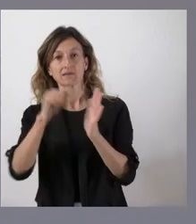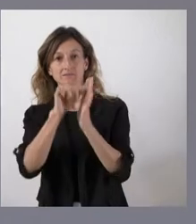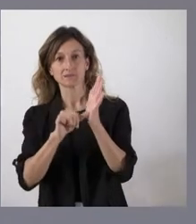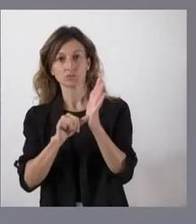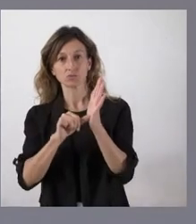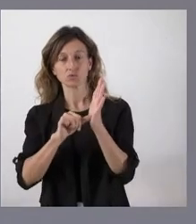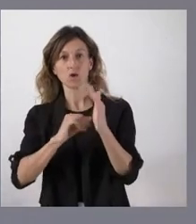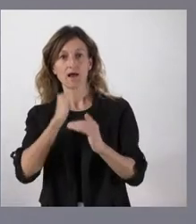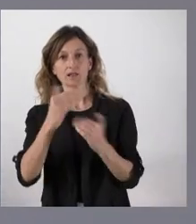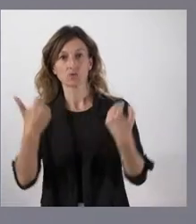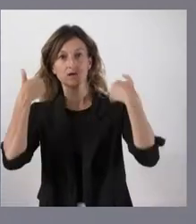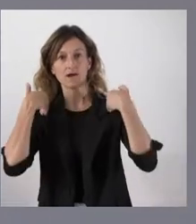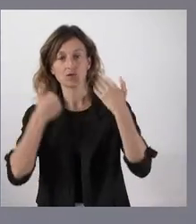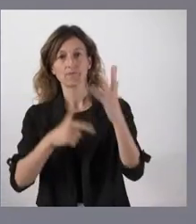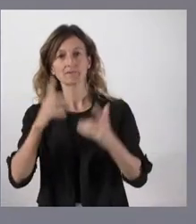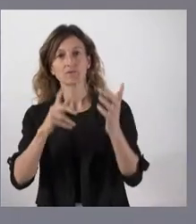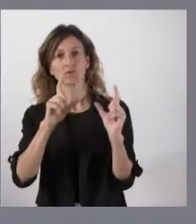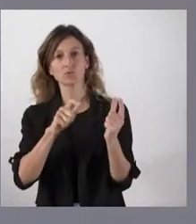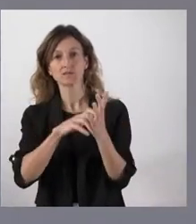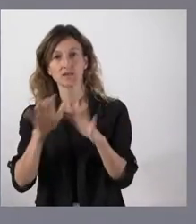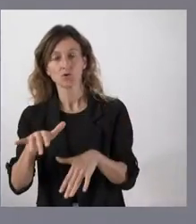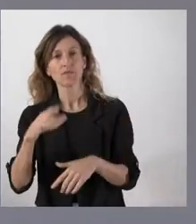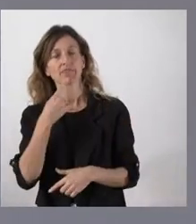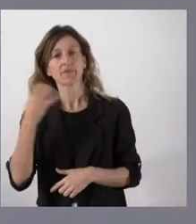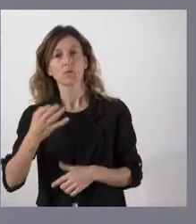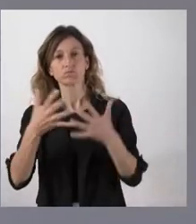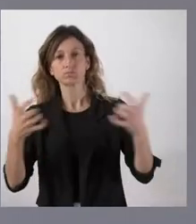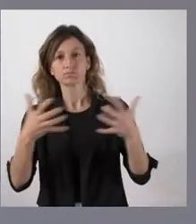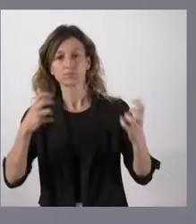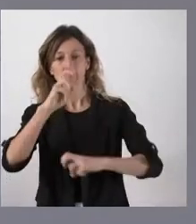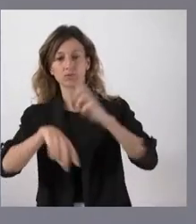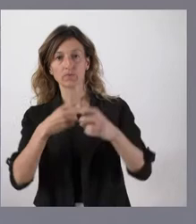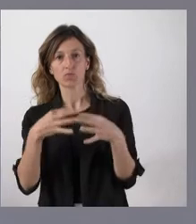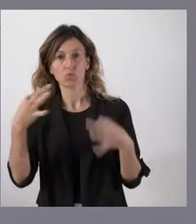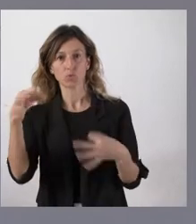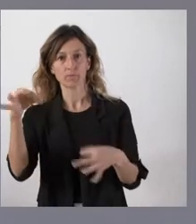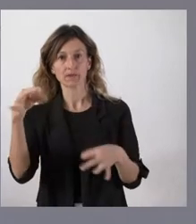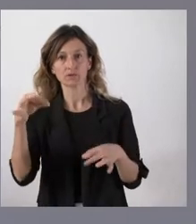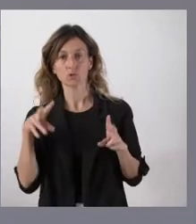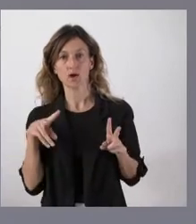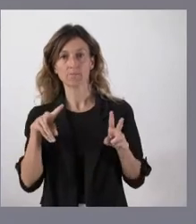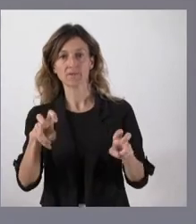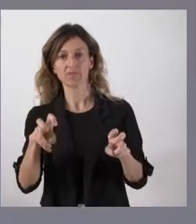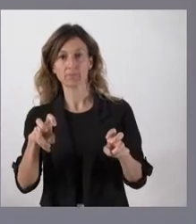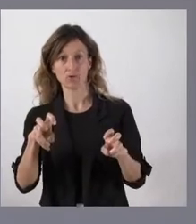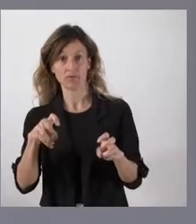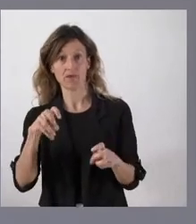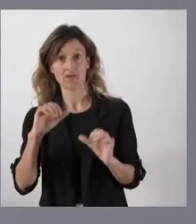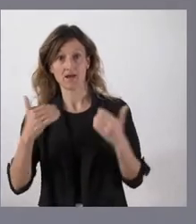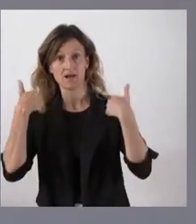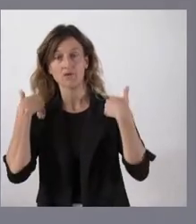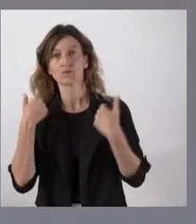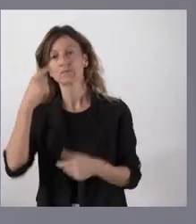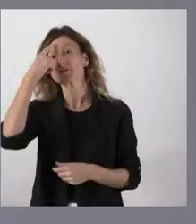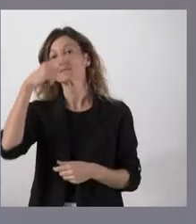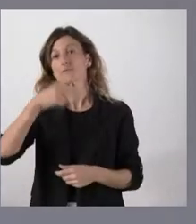del Alto Cargo de la Administración de Castilla y León, que establece la obligatoriedad de actualizar este documento al principio de cada legislatura. Nosotros saben que tenemos